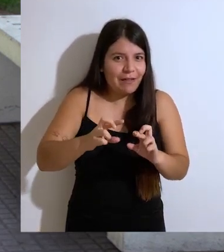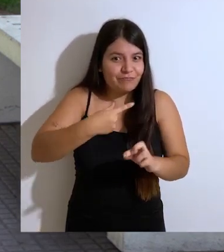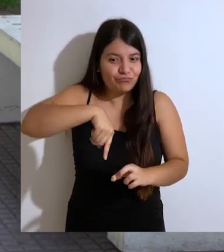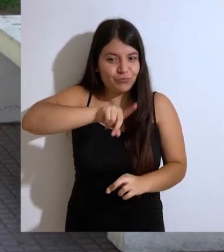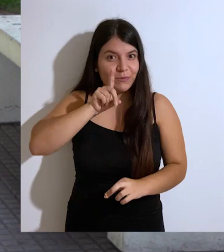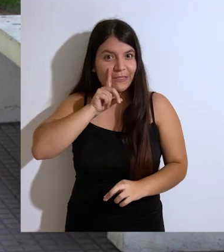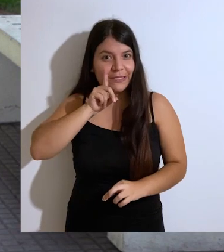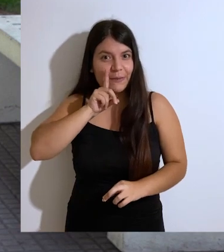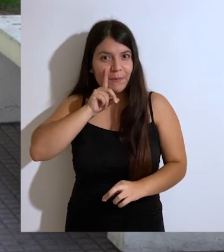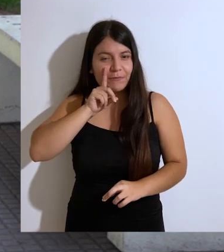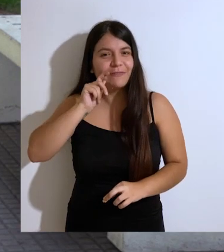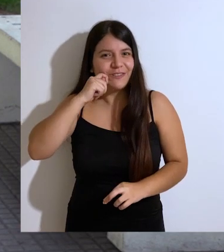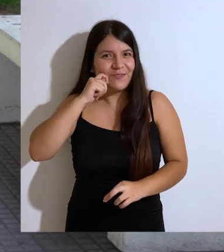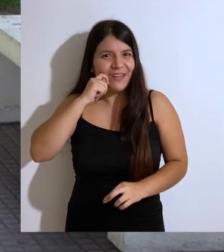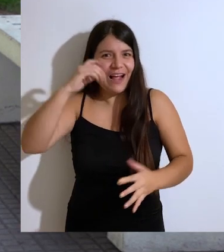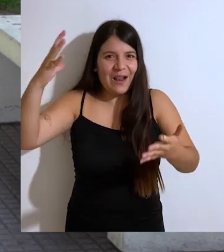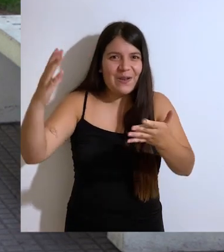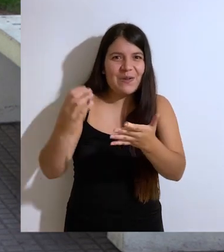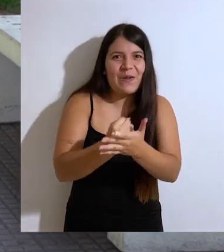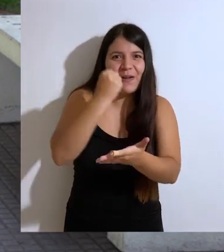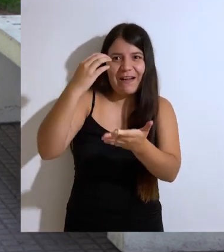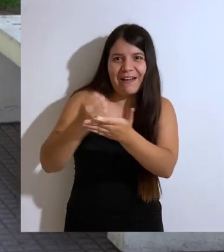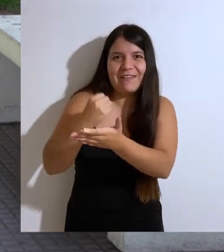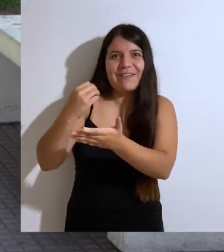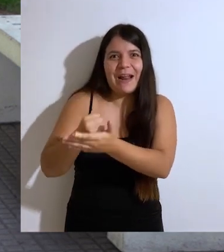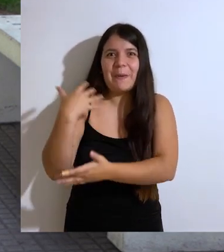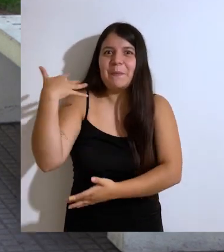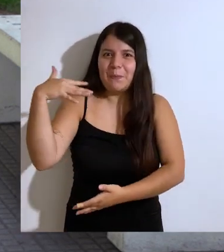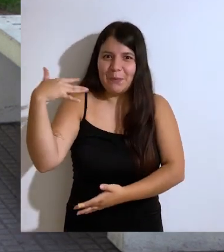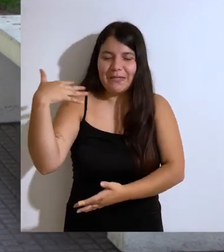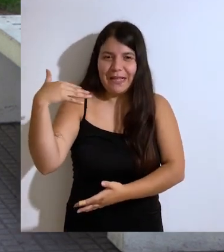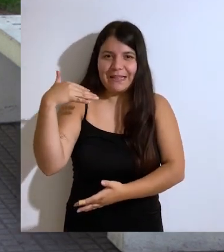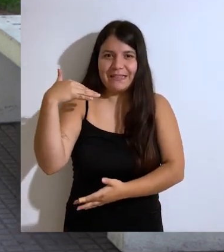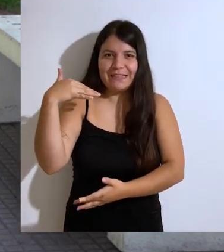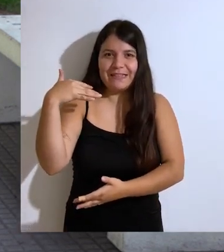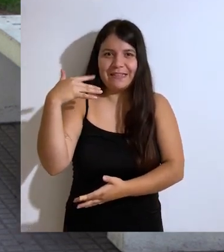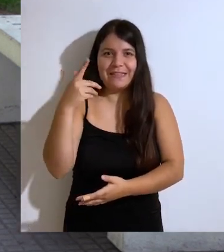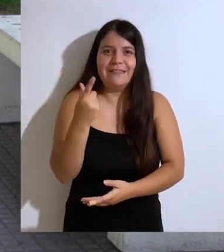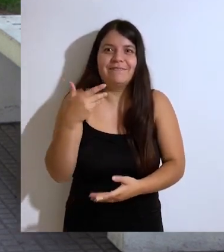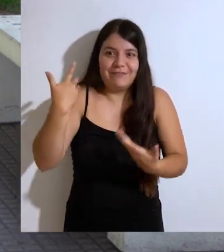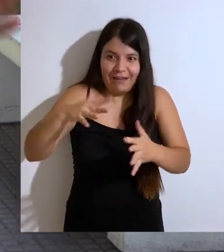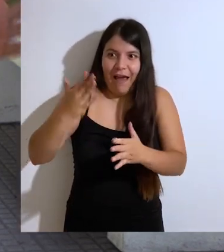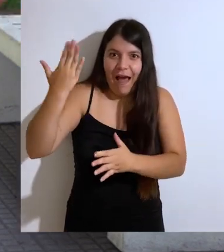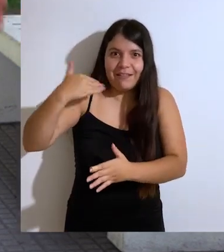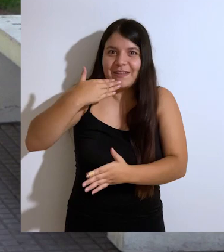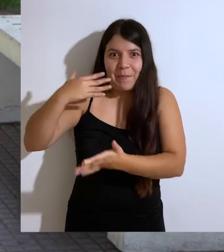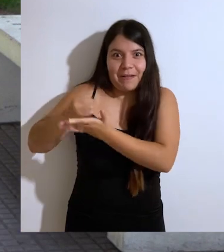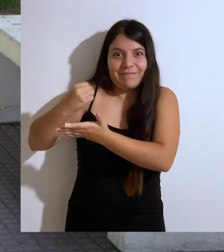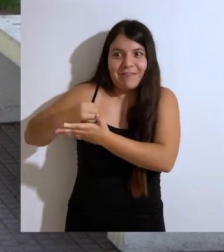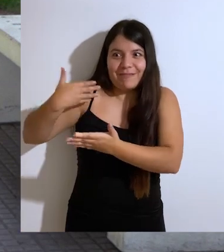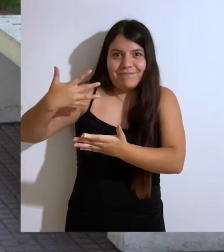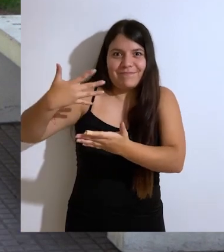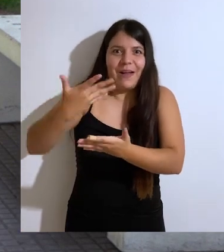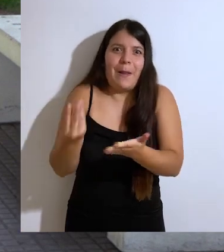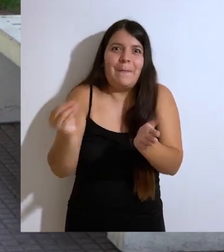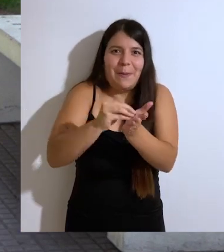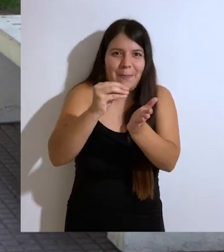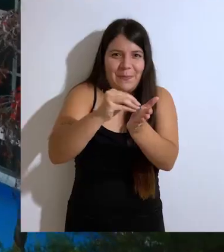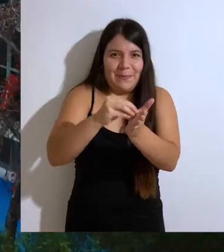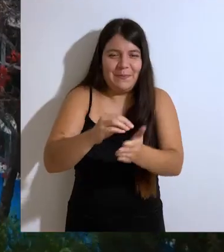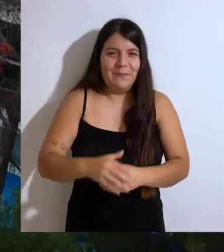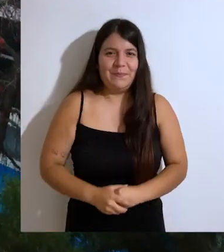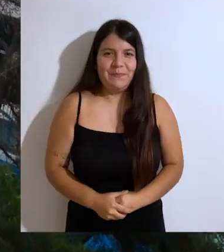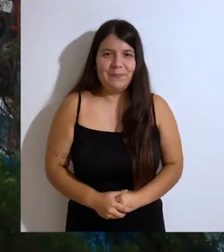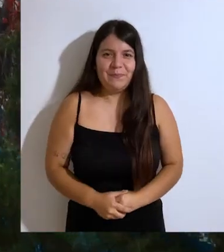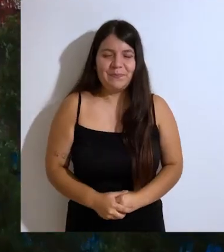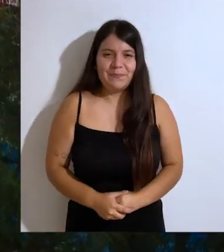oportunidades que tenemos, lograremos éxitos importantes que se sumarán a los que ya hemos venido teniendo durante largos años.